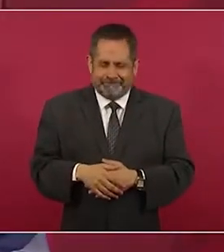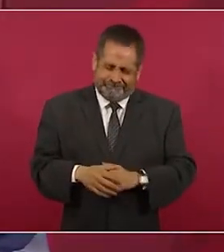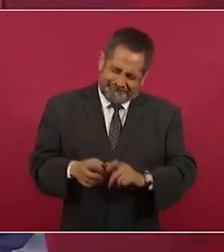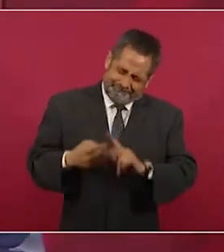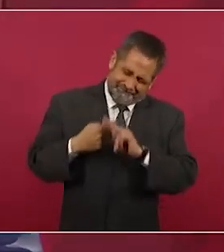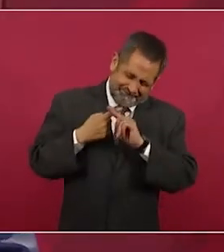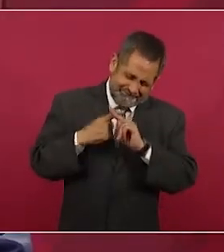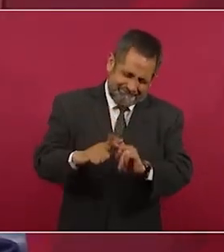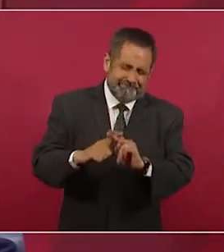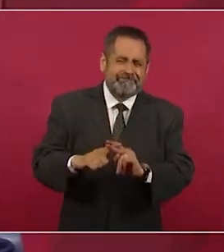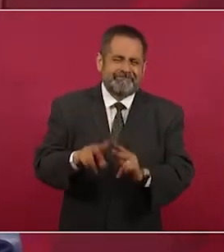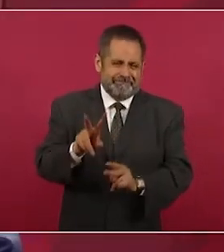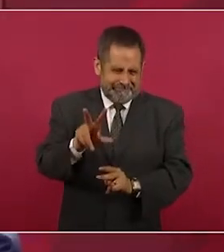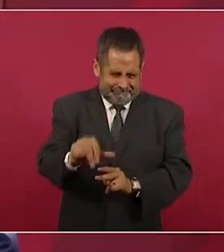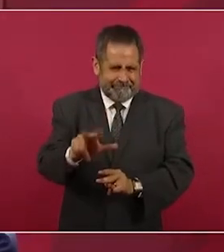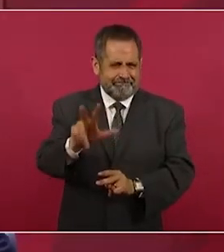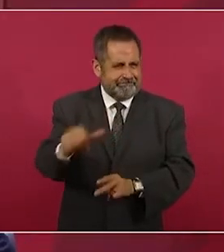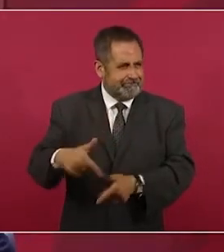comienza.